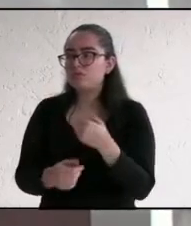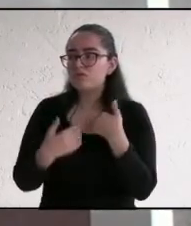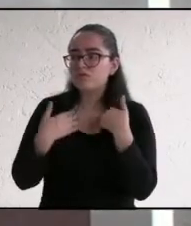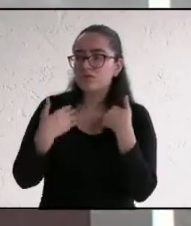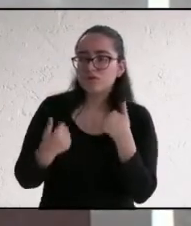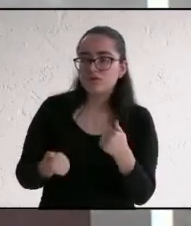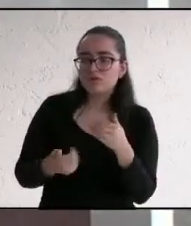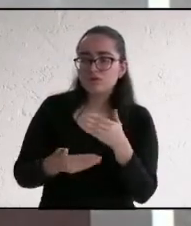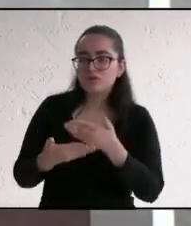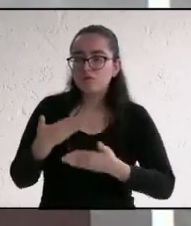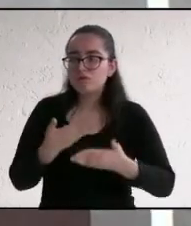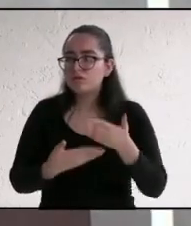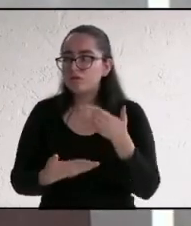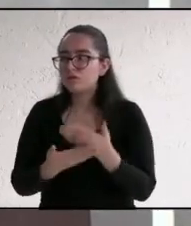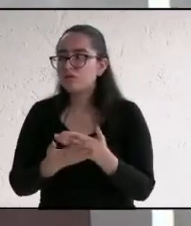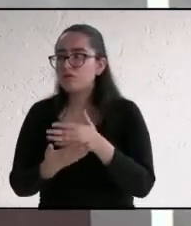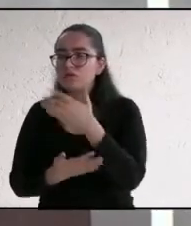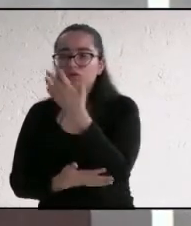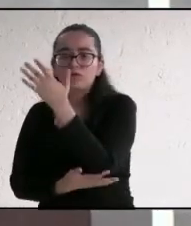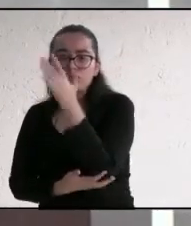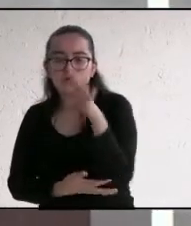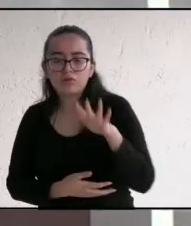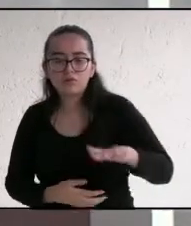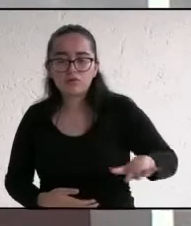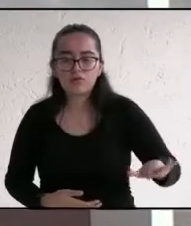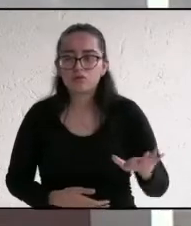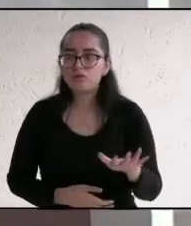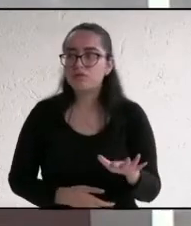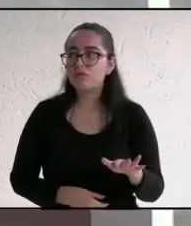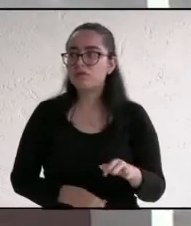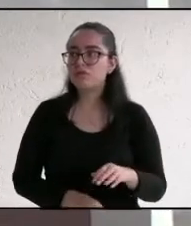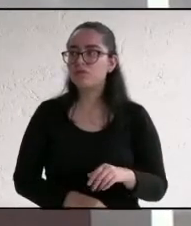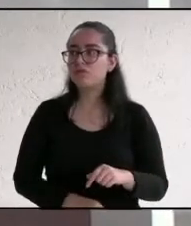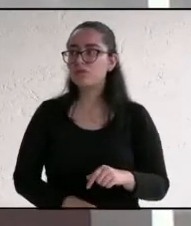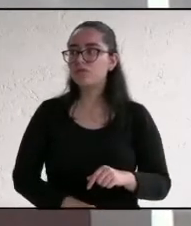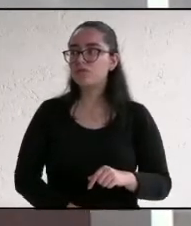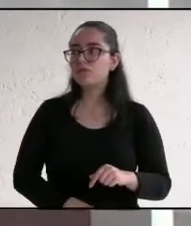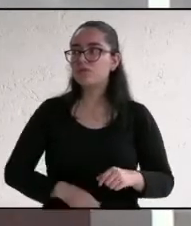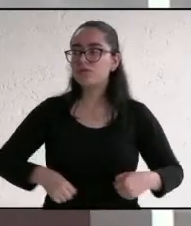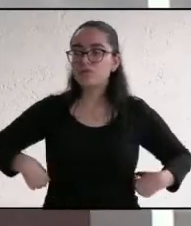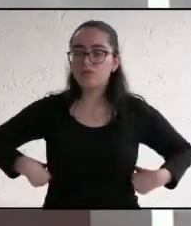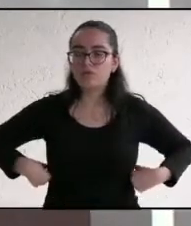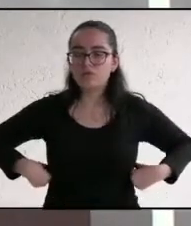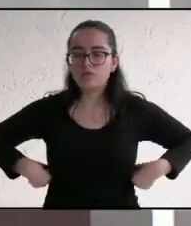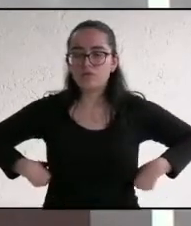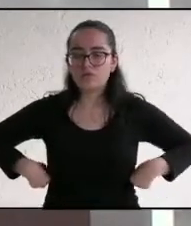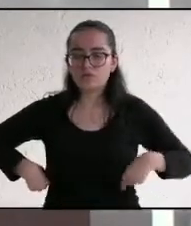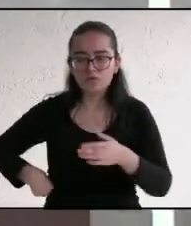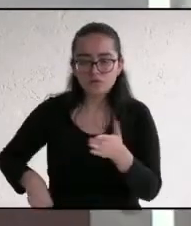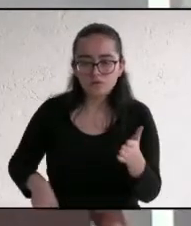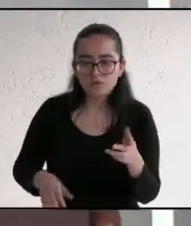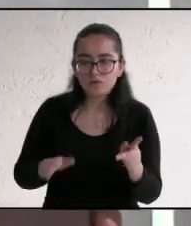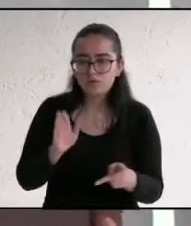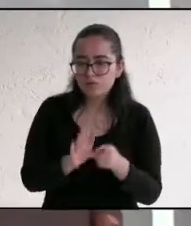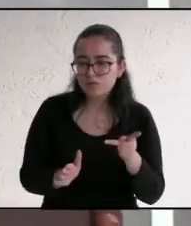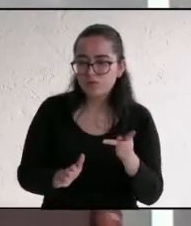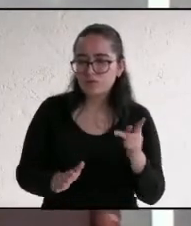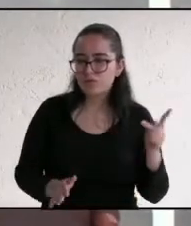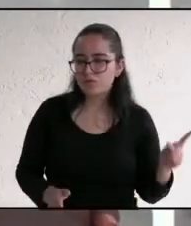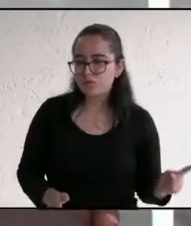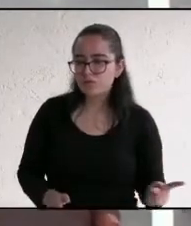hablamos de desarrollo social sustentable de manera general. En este momento que usted me vuelve a repetir la pregunta,